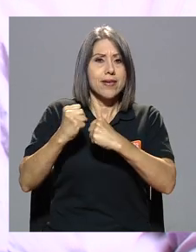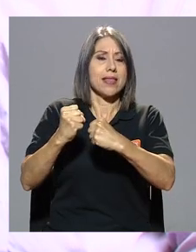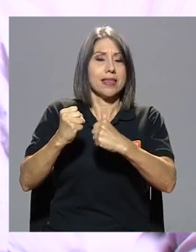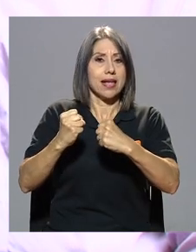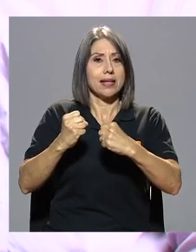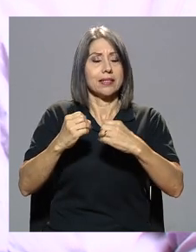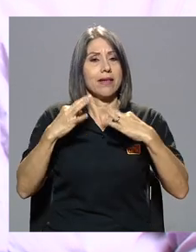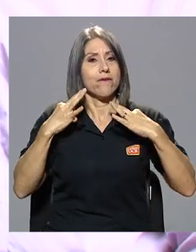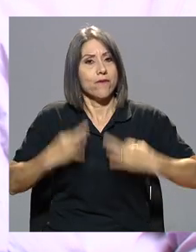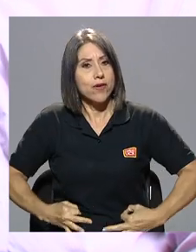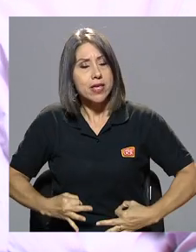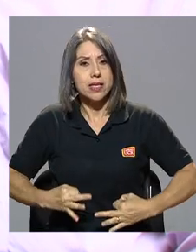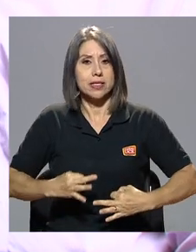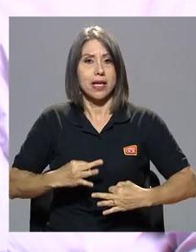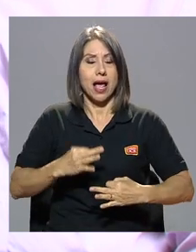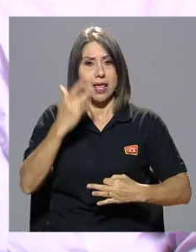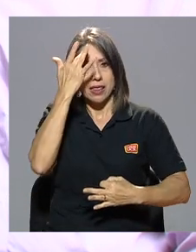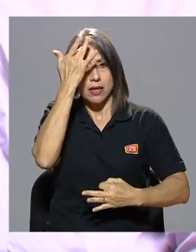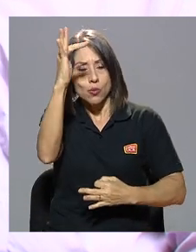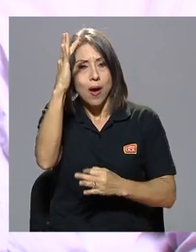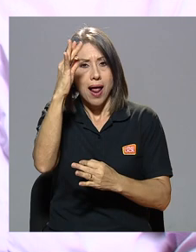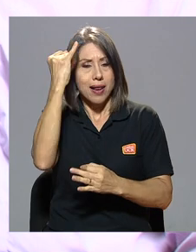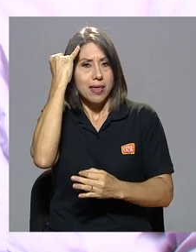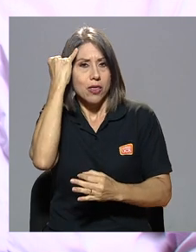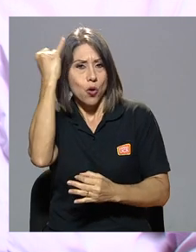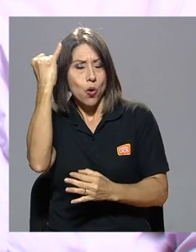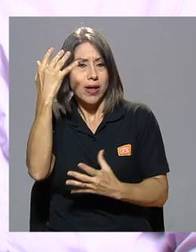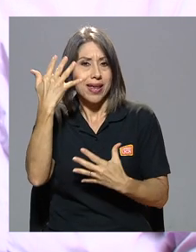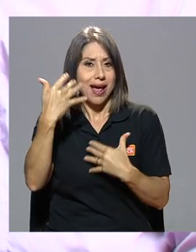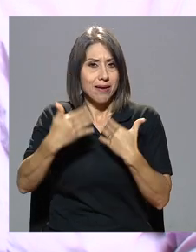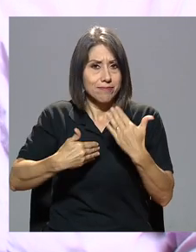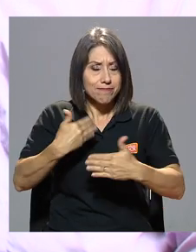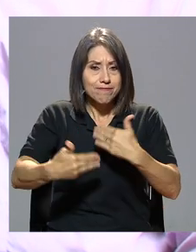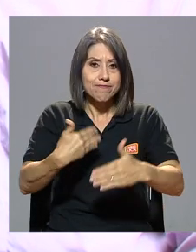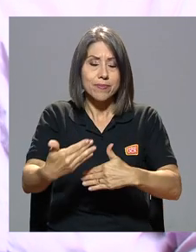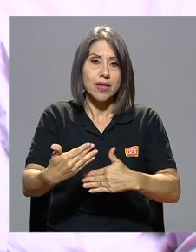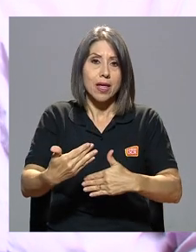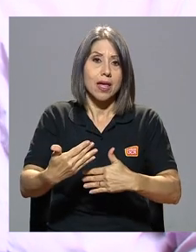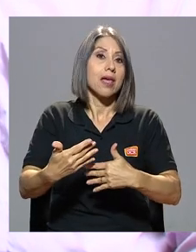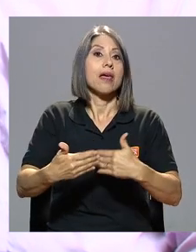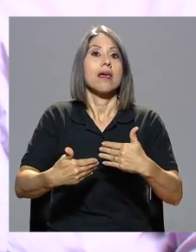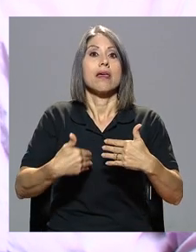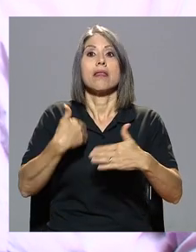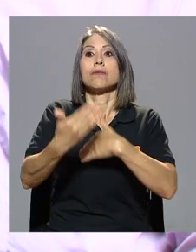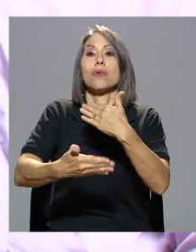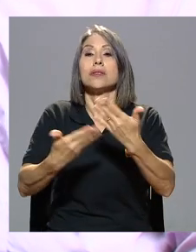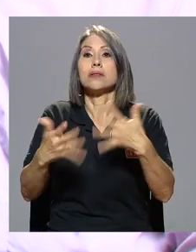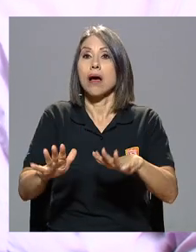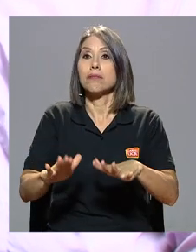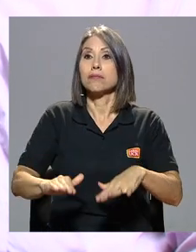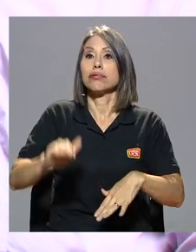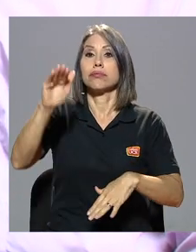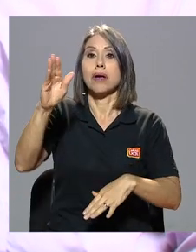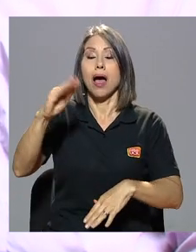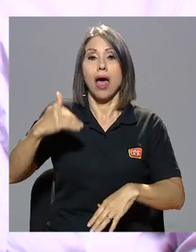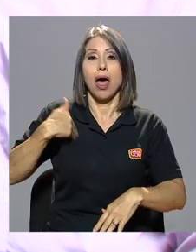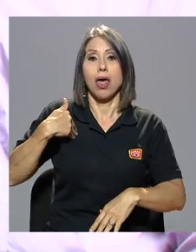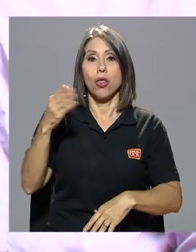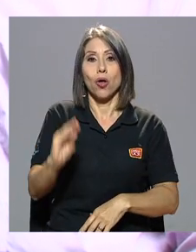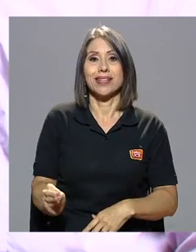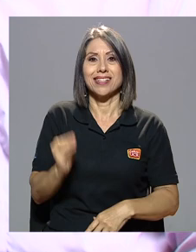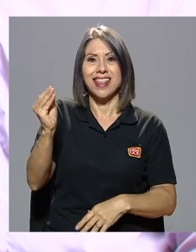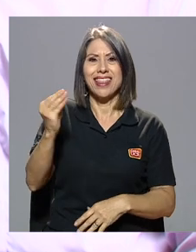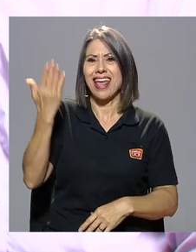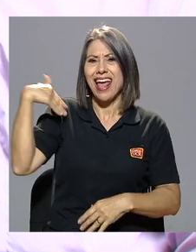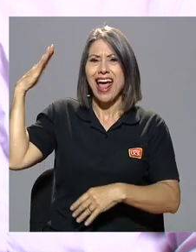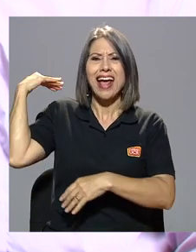fuerza, física, intelectual ideológicamente? Y pasó de ser un adolescente. En esa